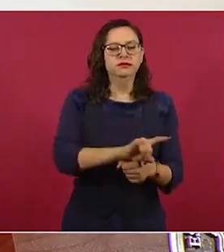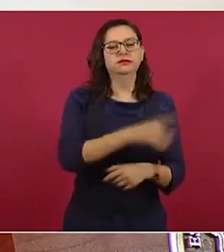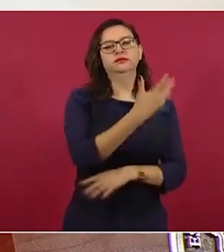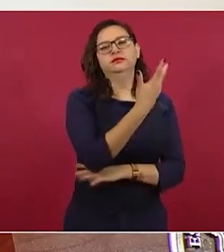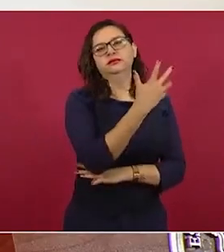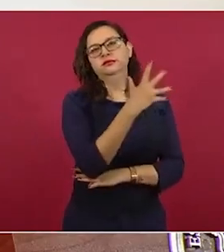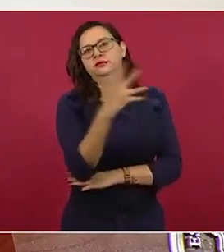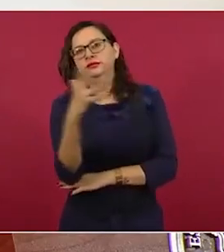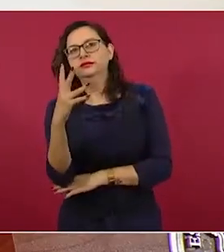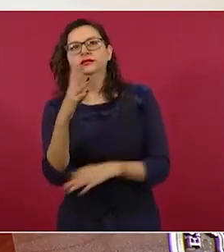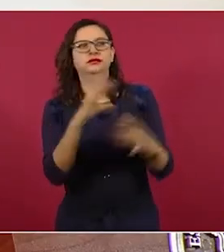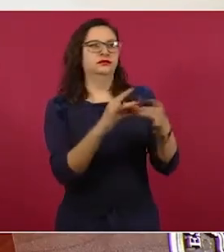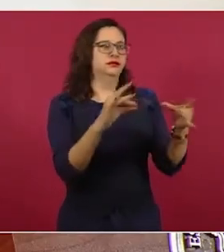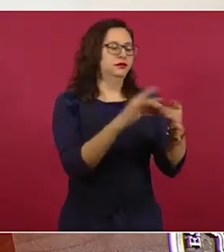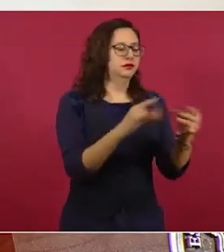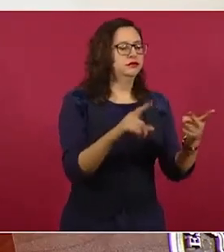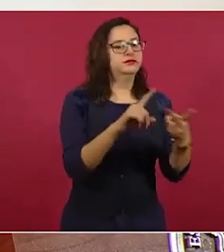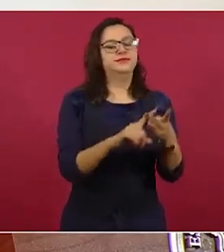Bartlett,